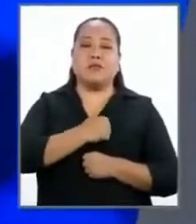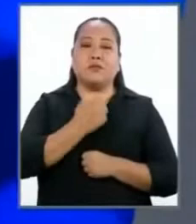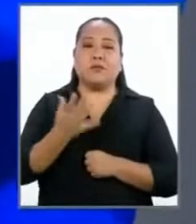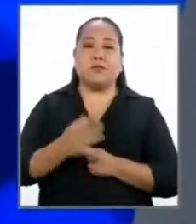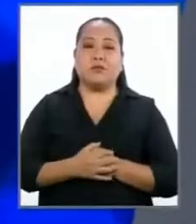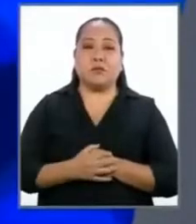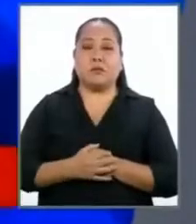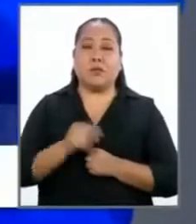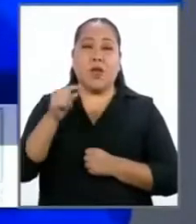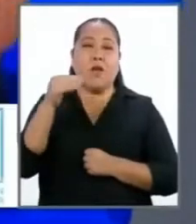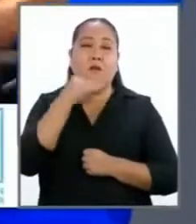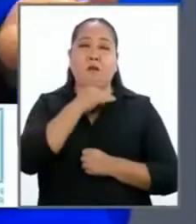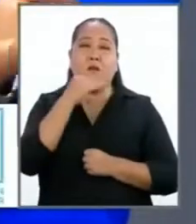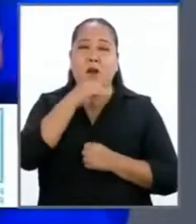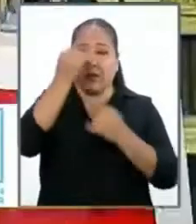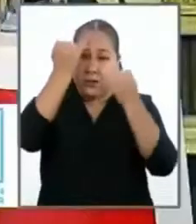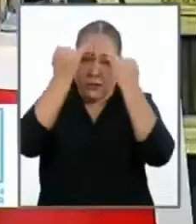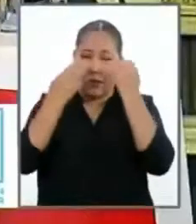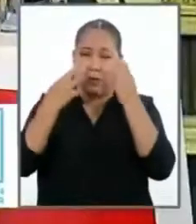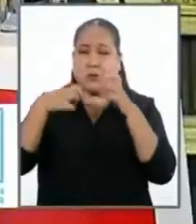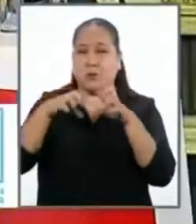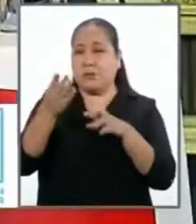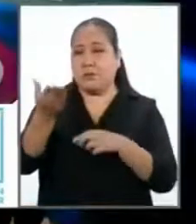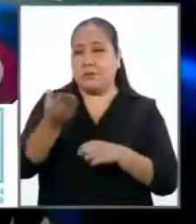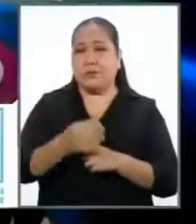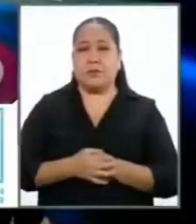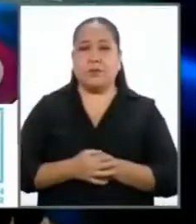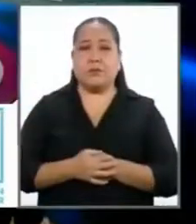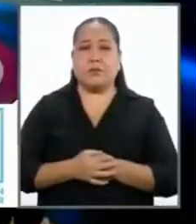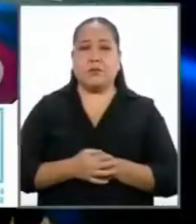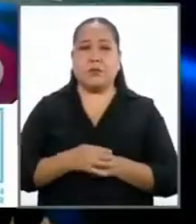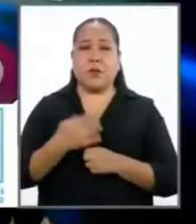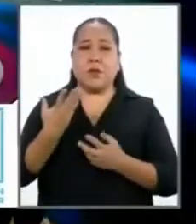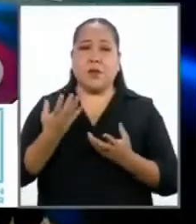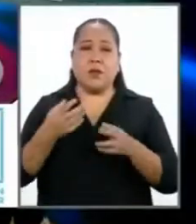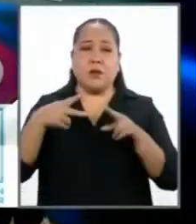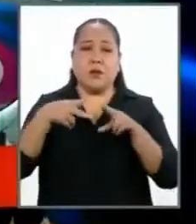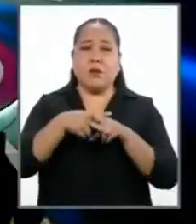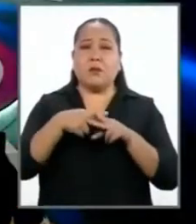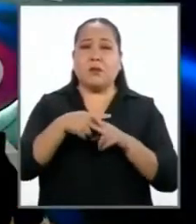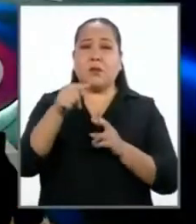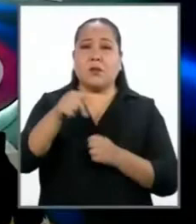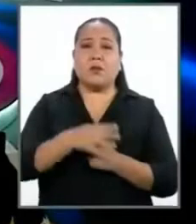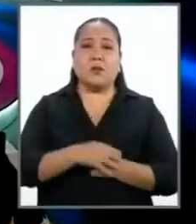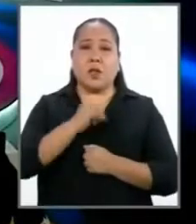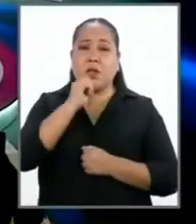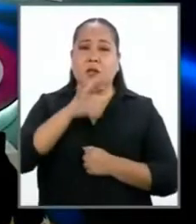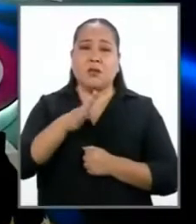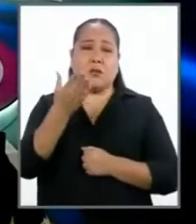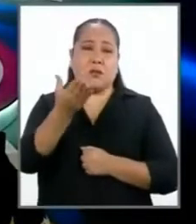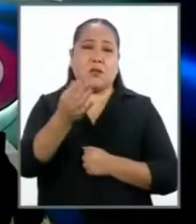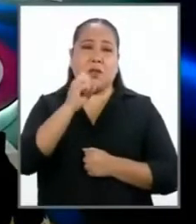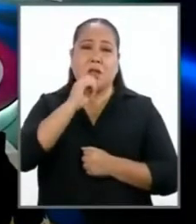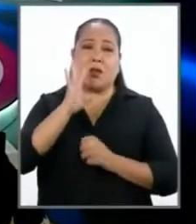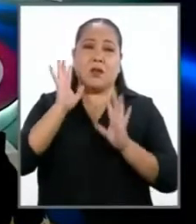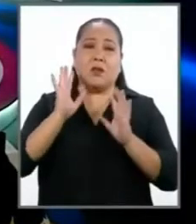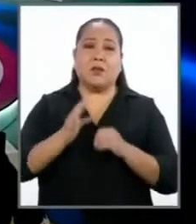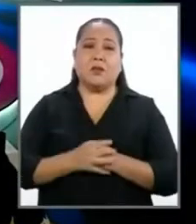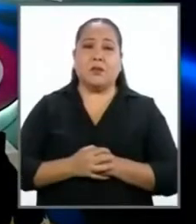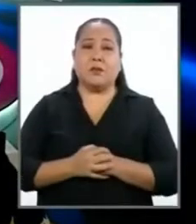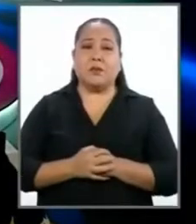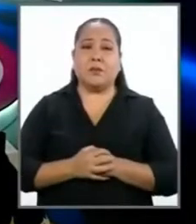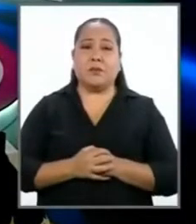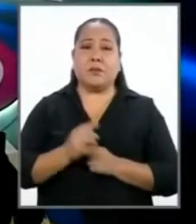difamatorias. Y que ustedes lo permitan también. Habría que interrumpir. Es un delito lo que está haciendo el señor. Bueno, bueno.